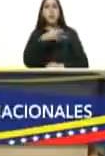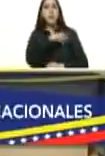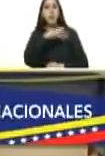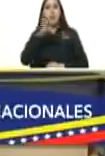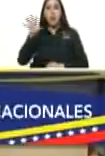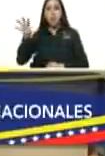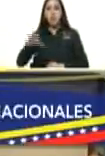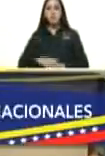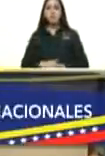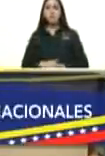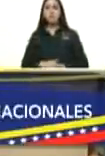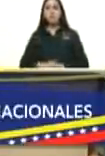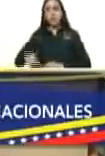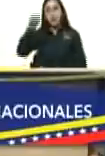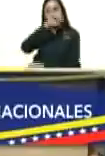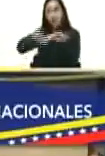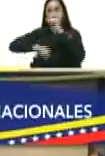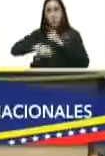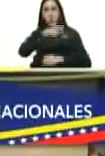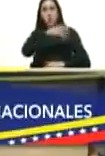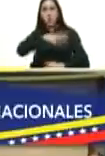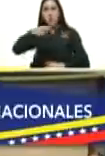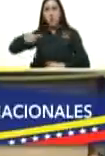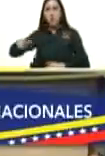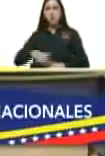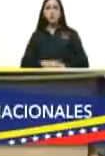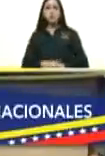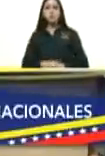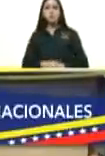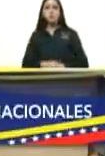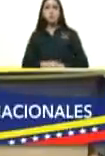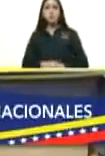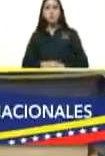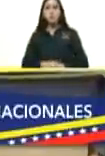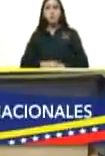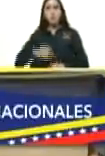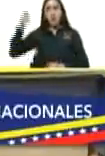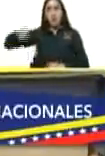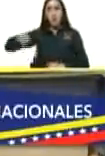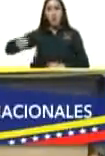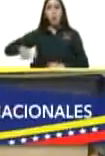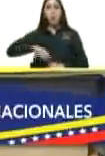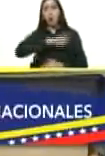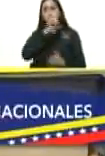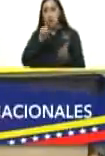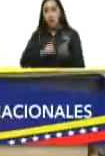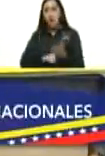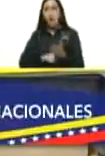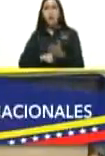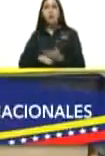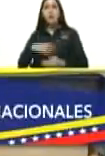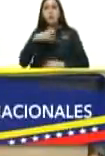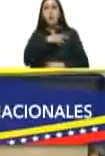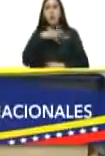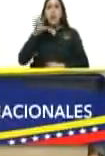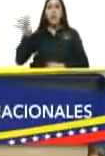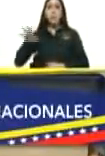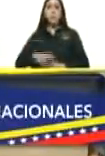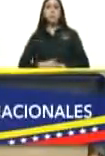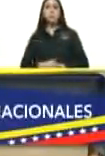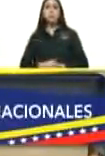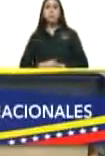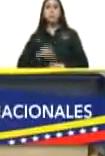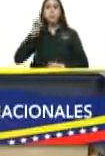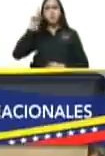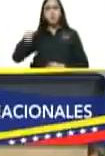la Defensoría del Pueblo y la Contraloría General de la República y